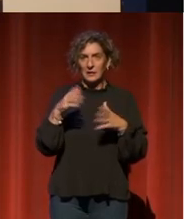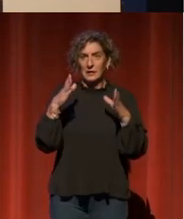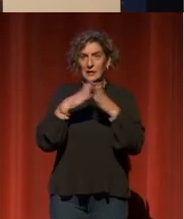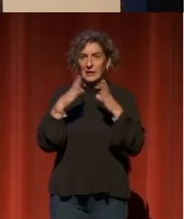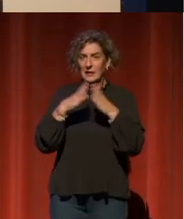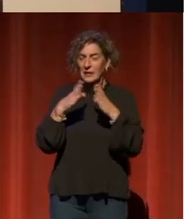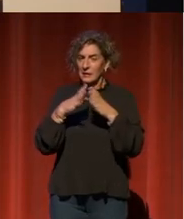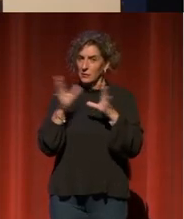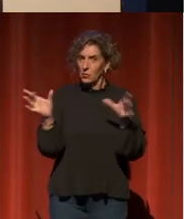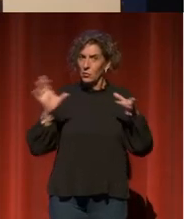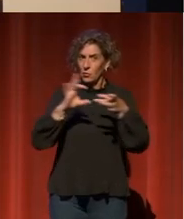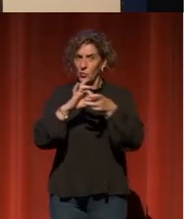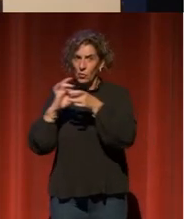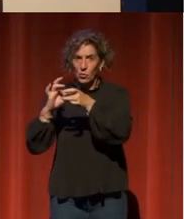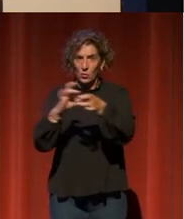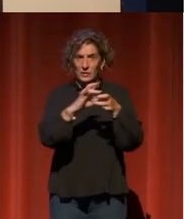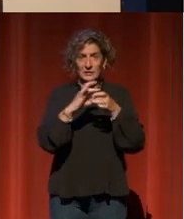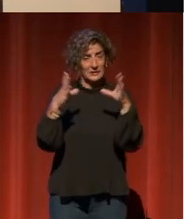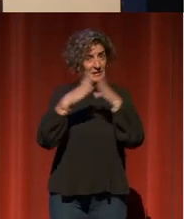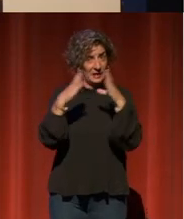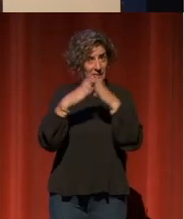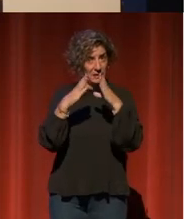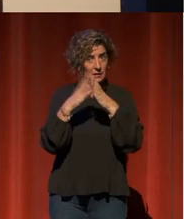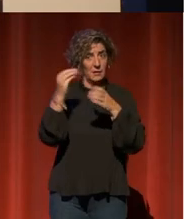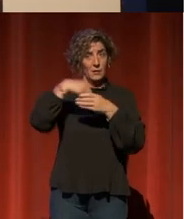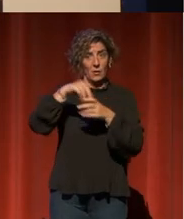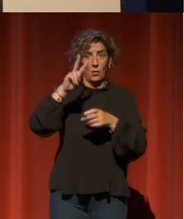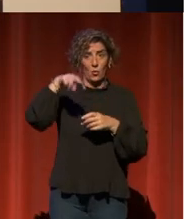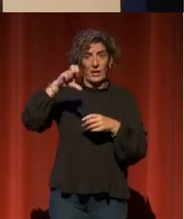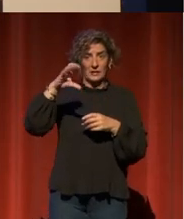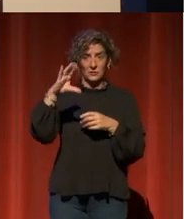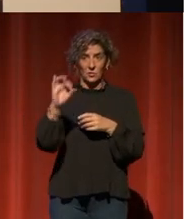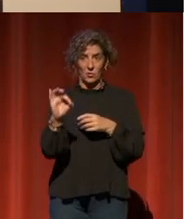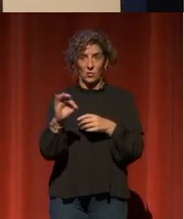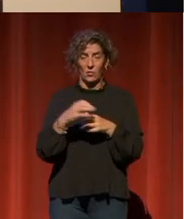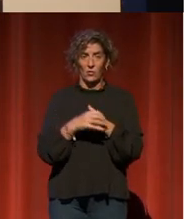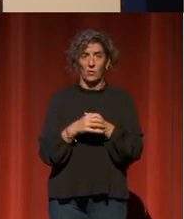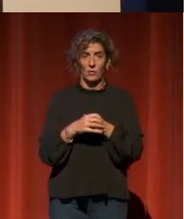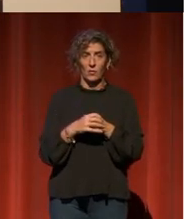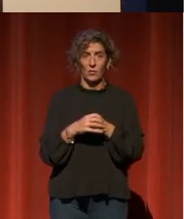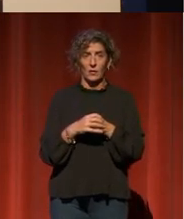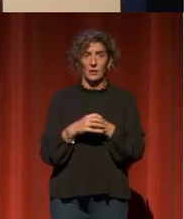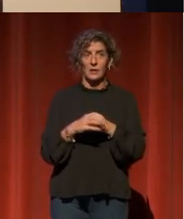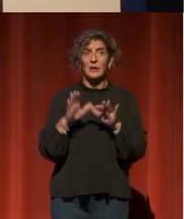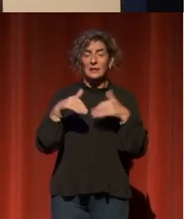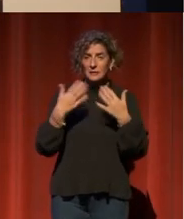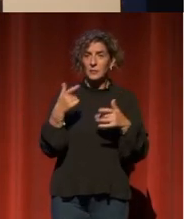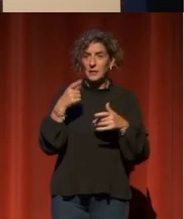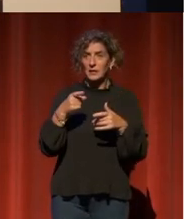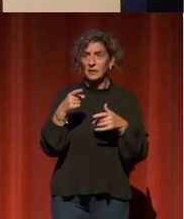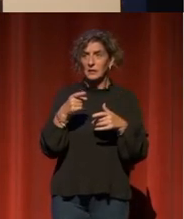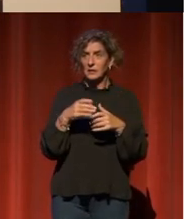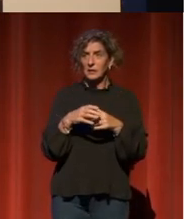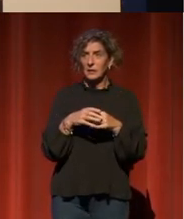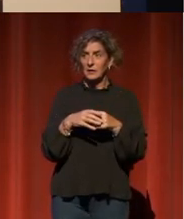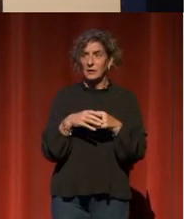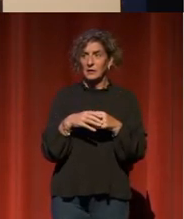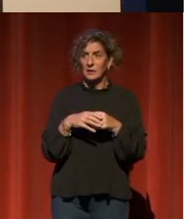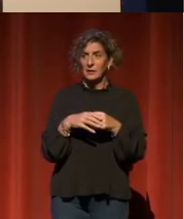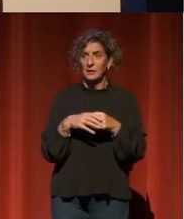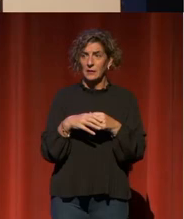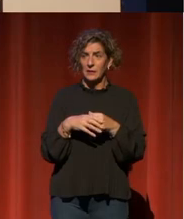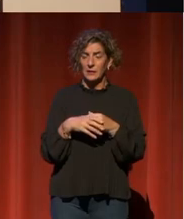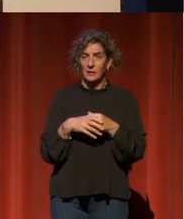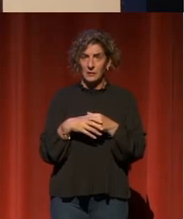El conjunto de las iglesias es patrimonio unesco. Incluso había un elevador, con lo cual uno podía prácticamente tocar